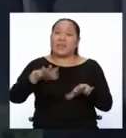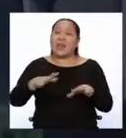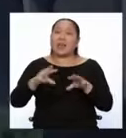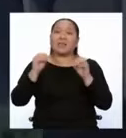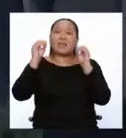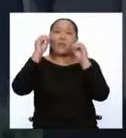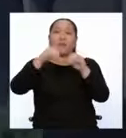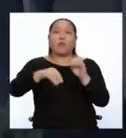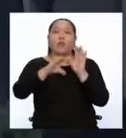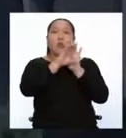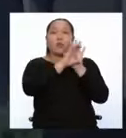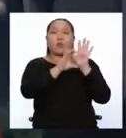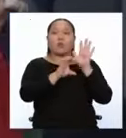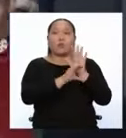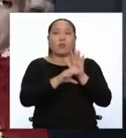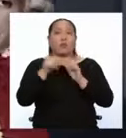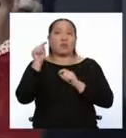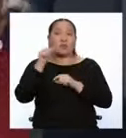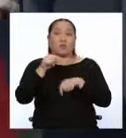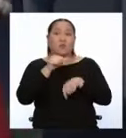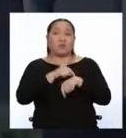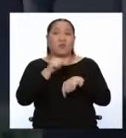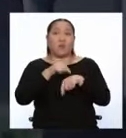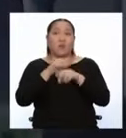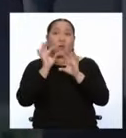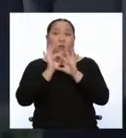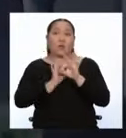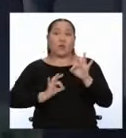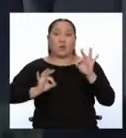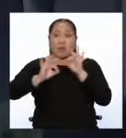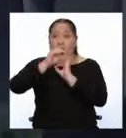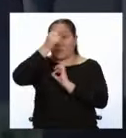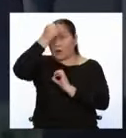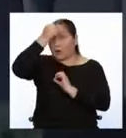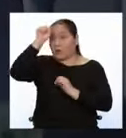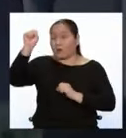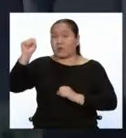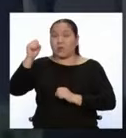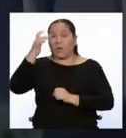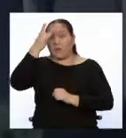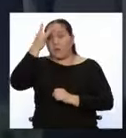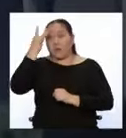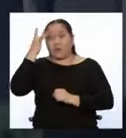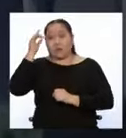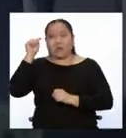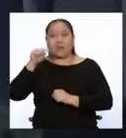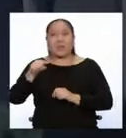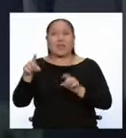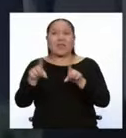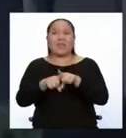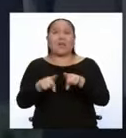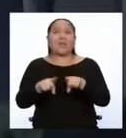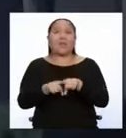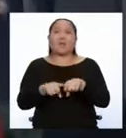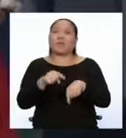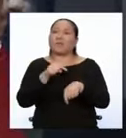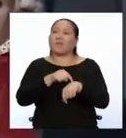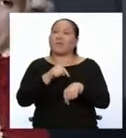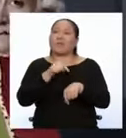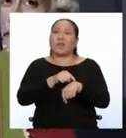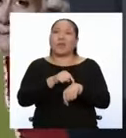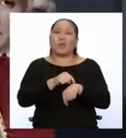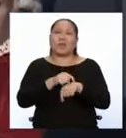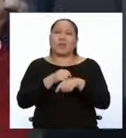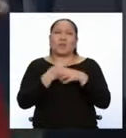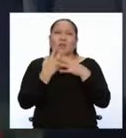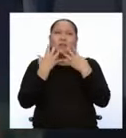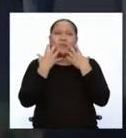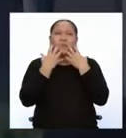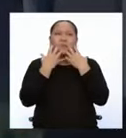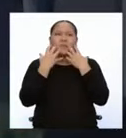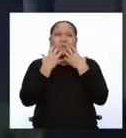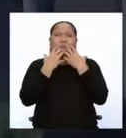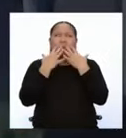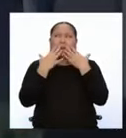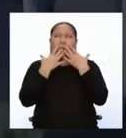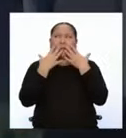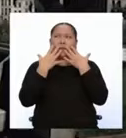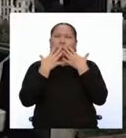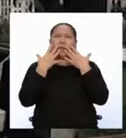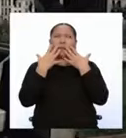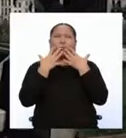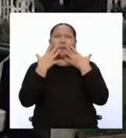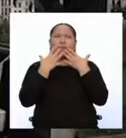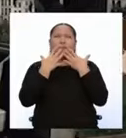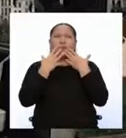Este fue un momento trascendental para la Revolución Francesa, y también fue uno de los momentos que hizo temblar de miedo a Luis XVI.